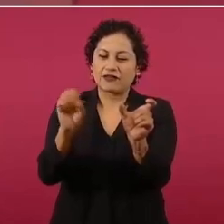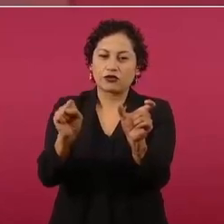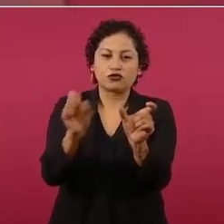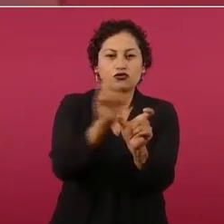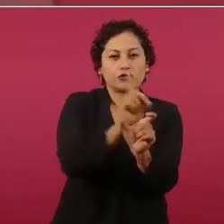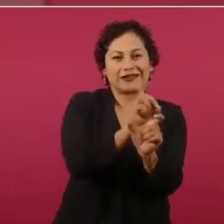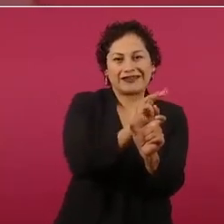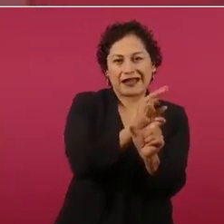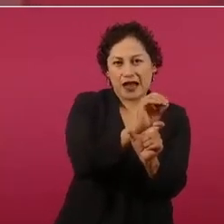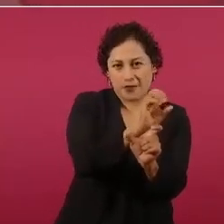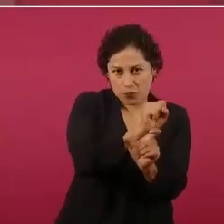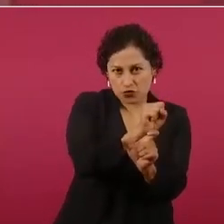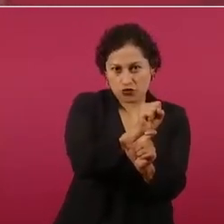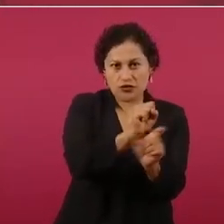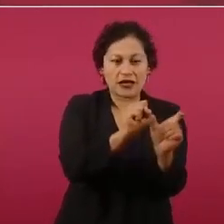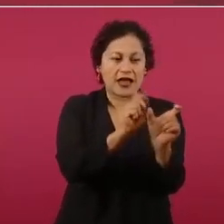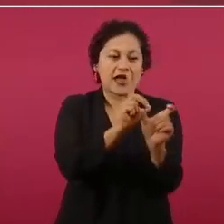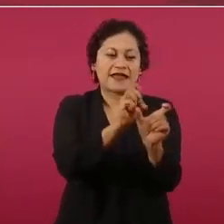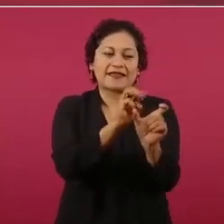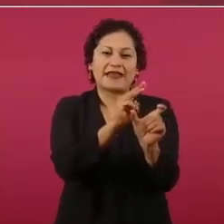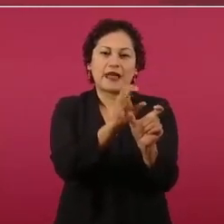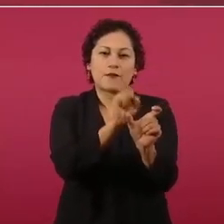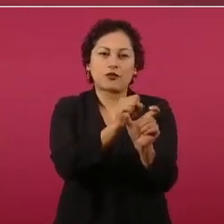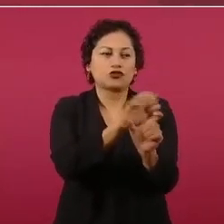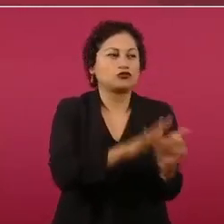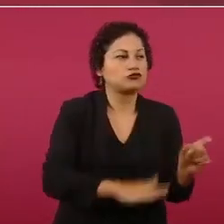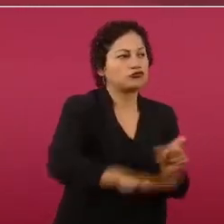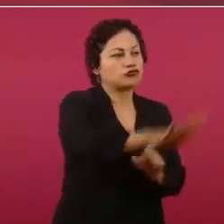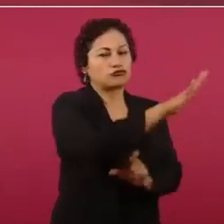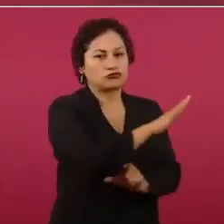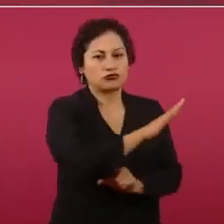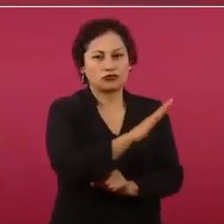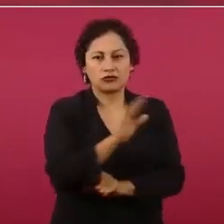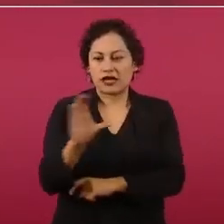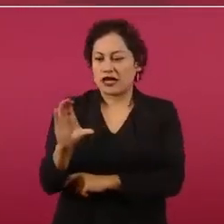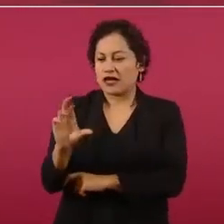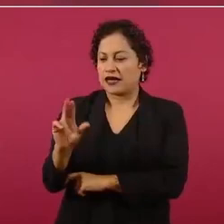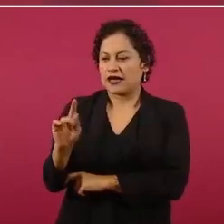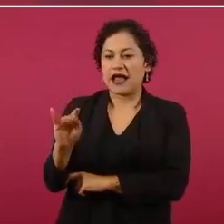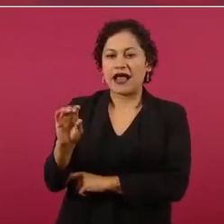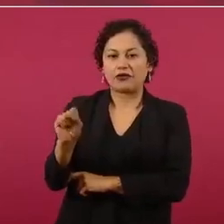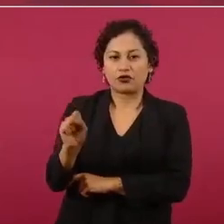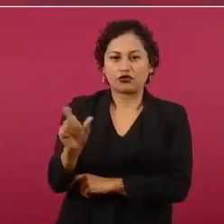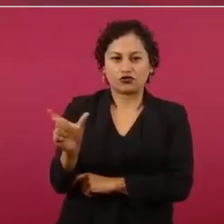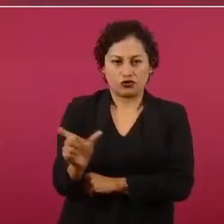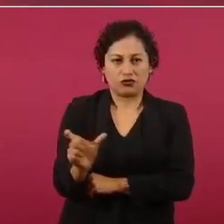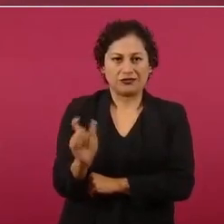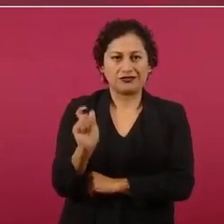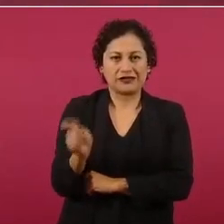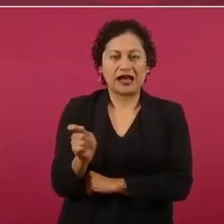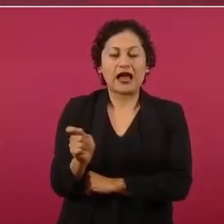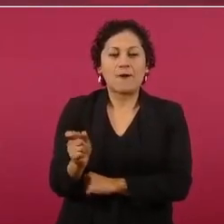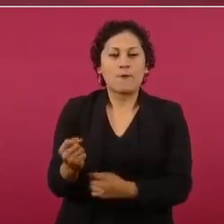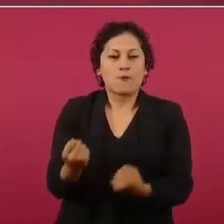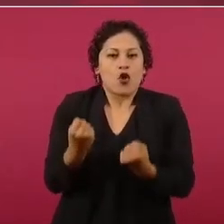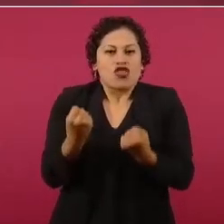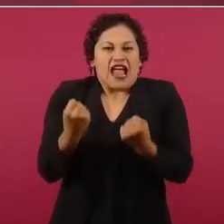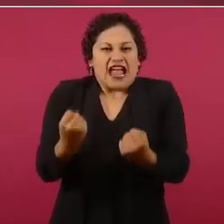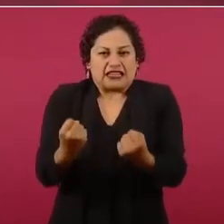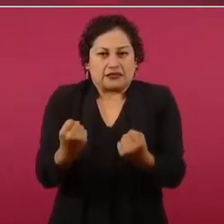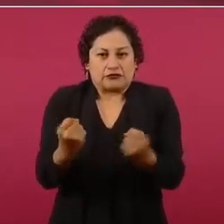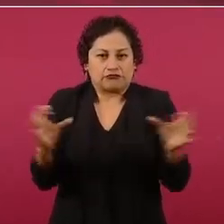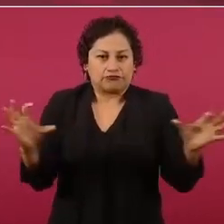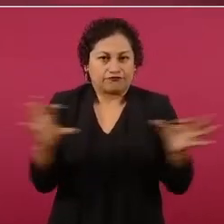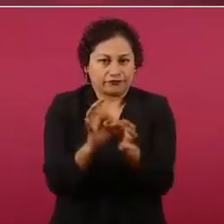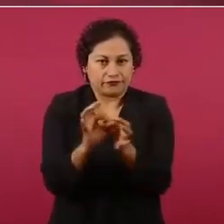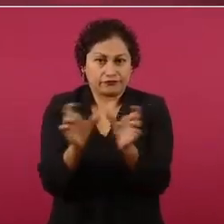Demos es pueblo, Kratos es poder, es el poder del pueblo, pero ellos